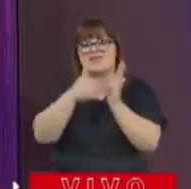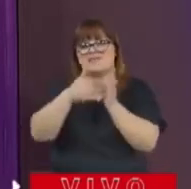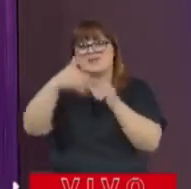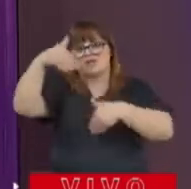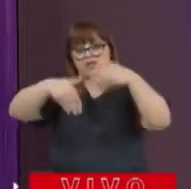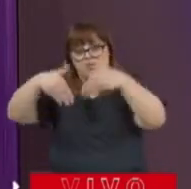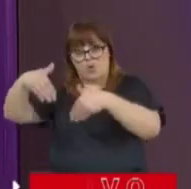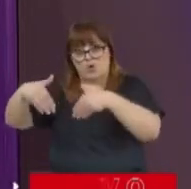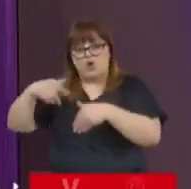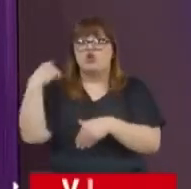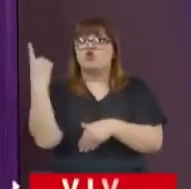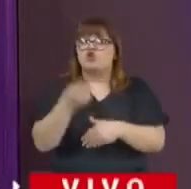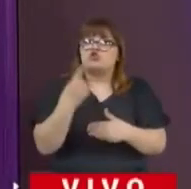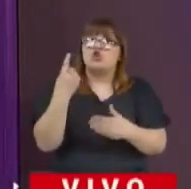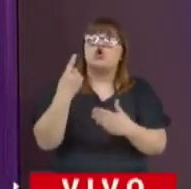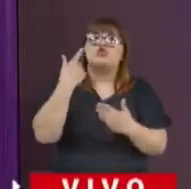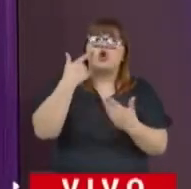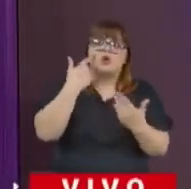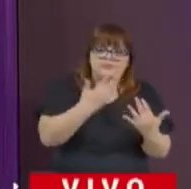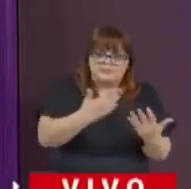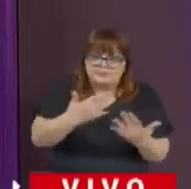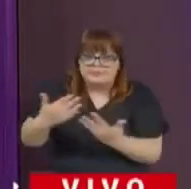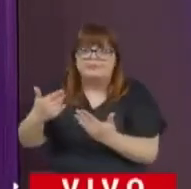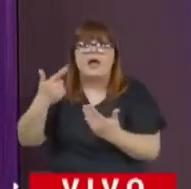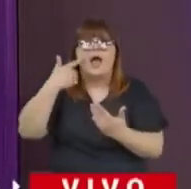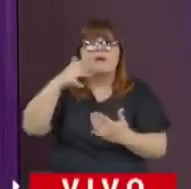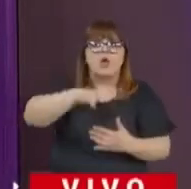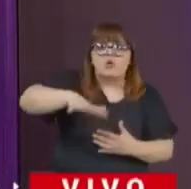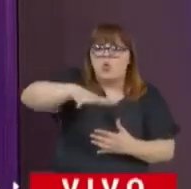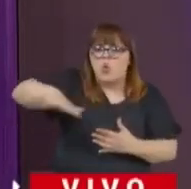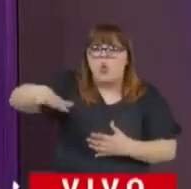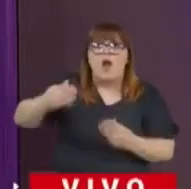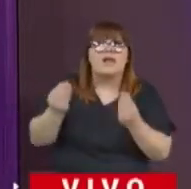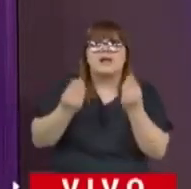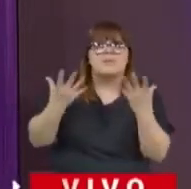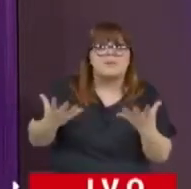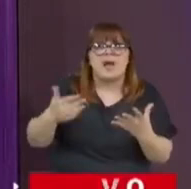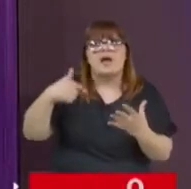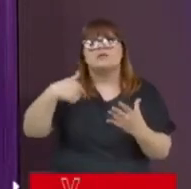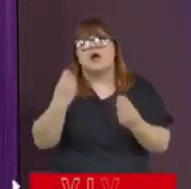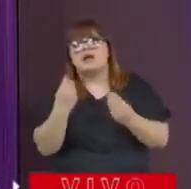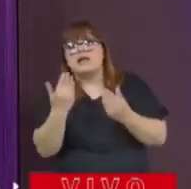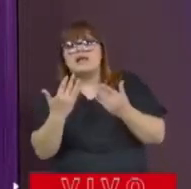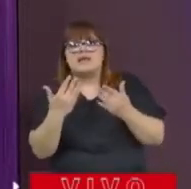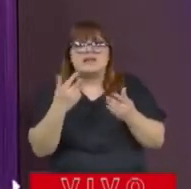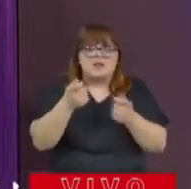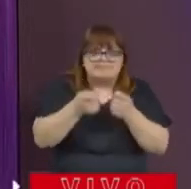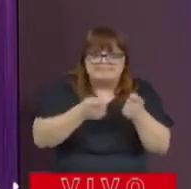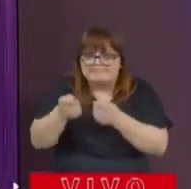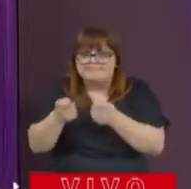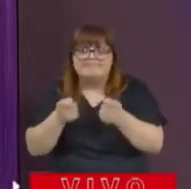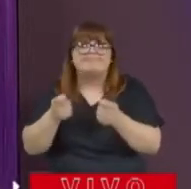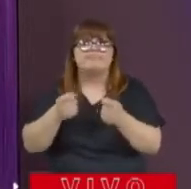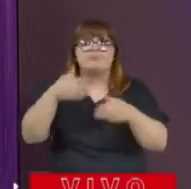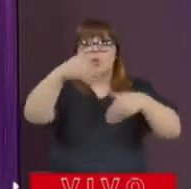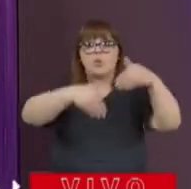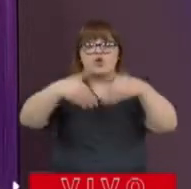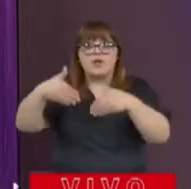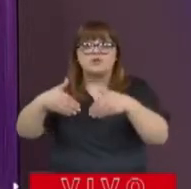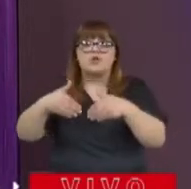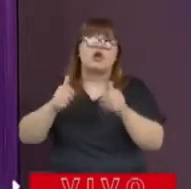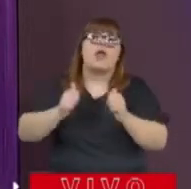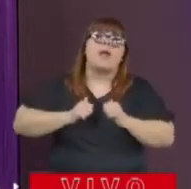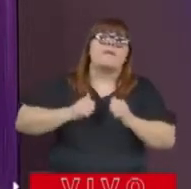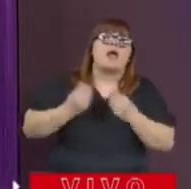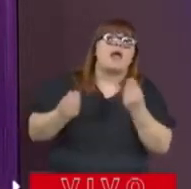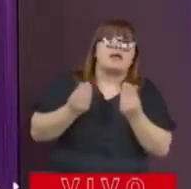Nosotros estamos repasando qué es lo que sucede en la zona, qué es lo que ha pasado, cómo se han desarrollado las votaciones y qué es lo que